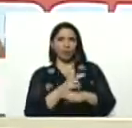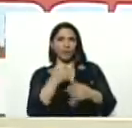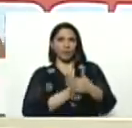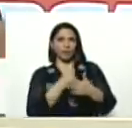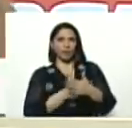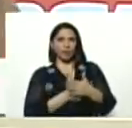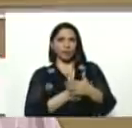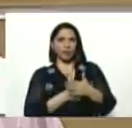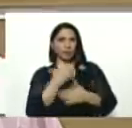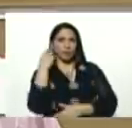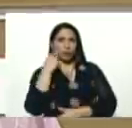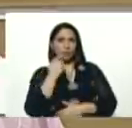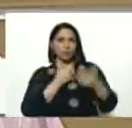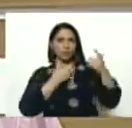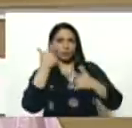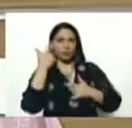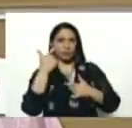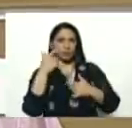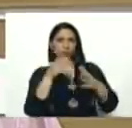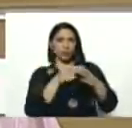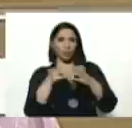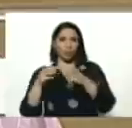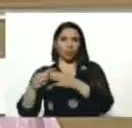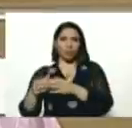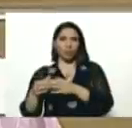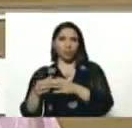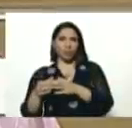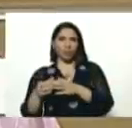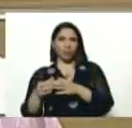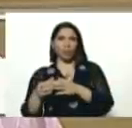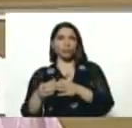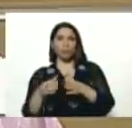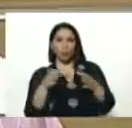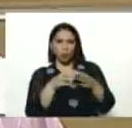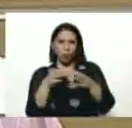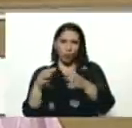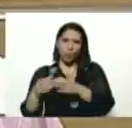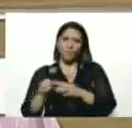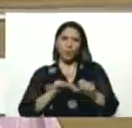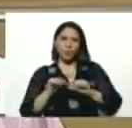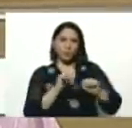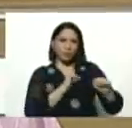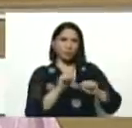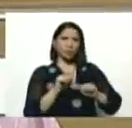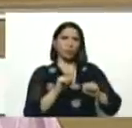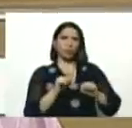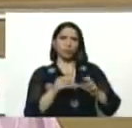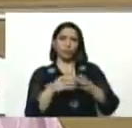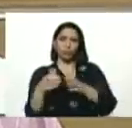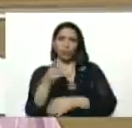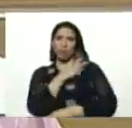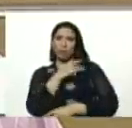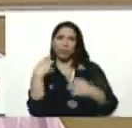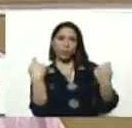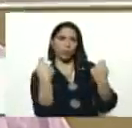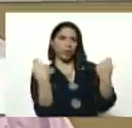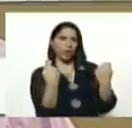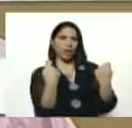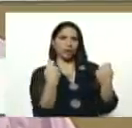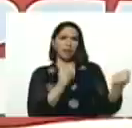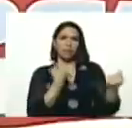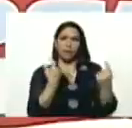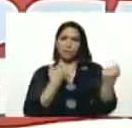y allí, organizamos un jefe, y había, el de organización, el de movilización, el de, el de propaganda, el de